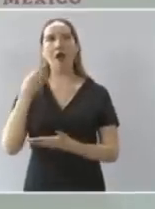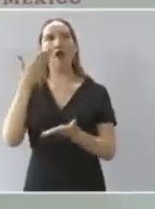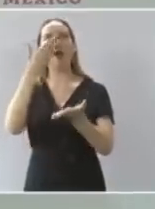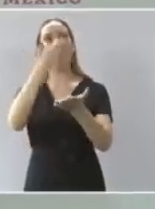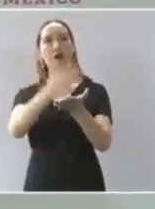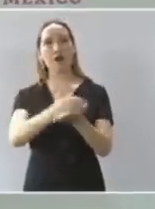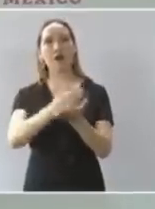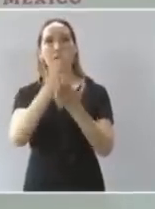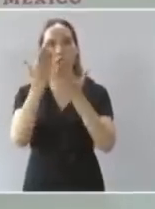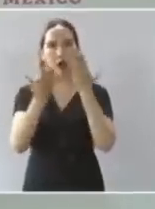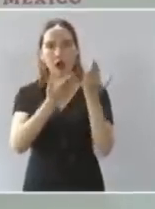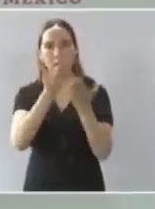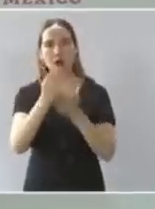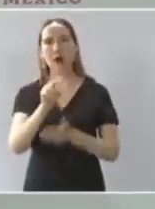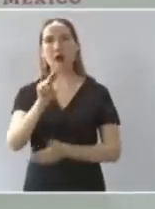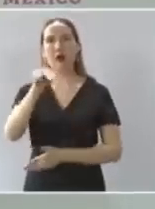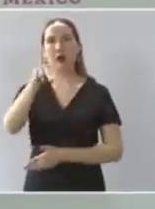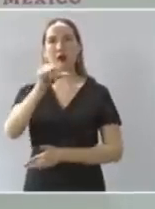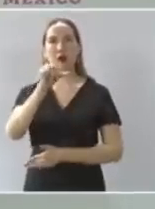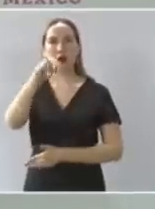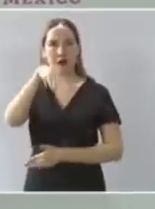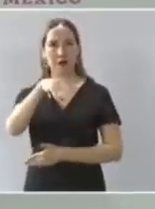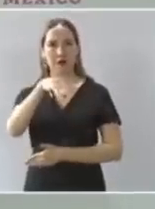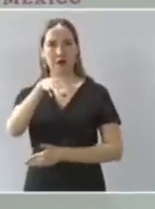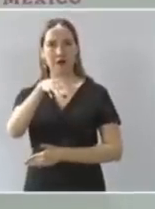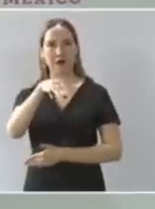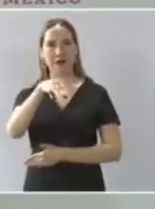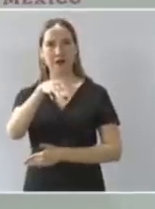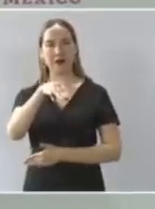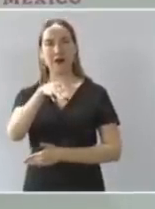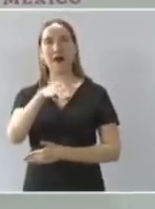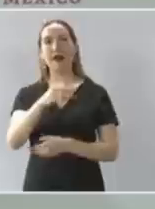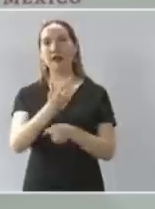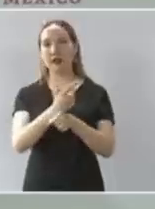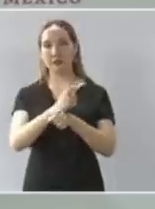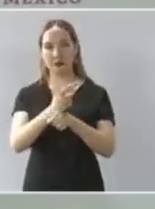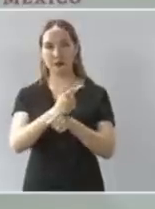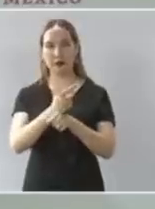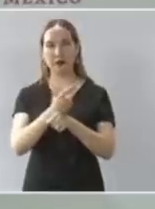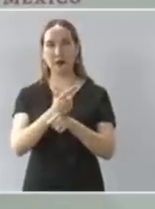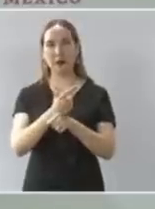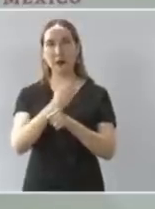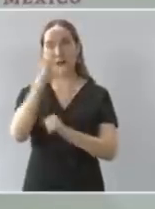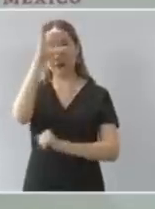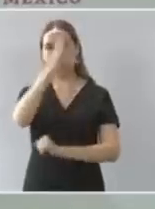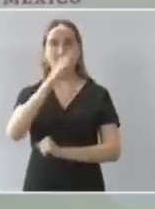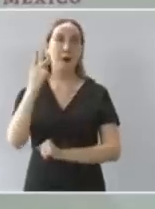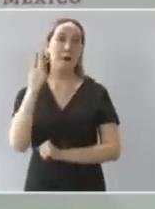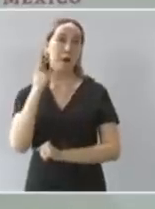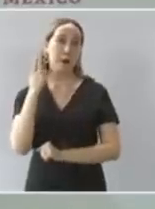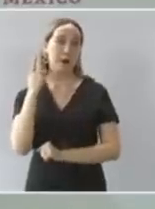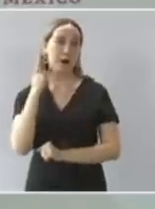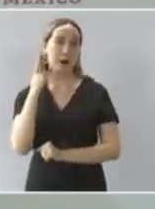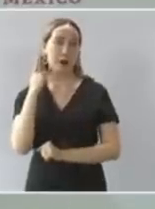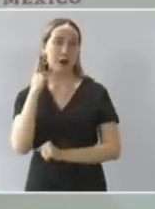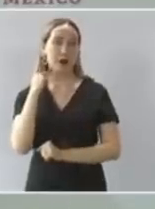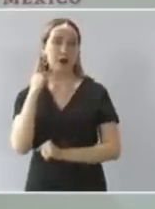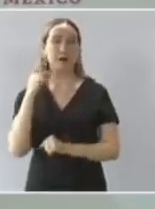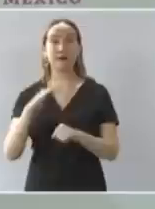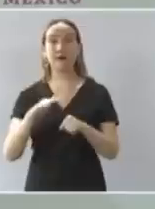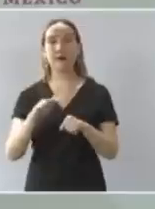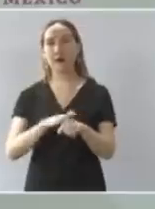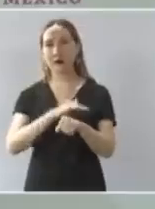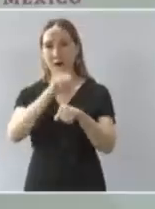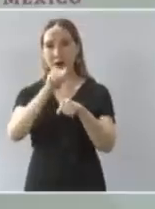la carrera de licenciado en Ciencia Política y Administración Pública porque me dieron una beca